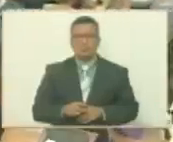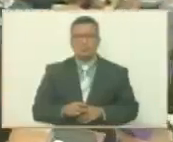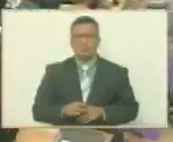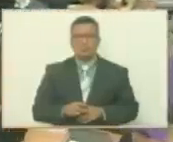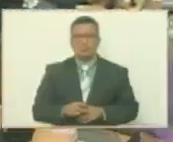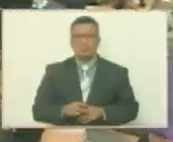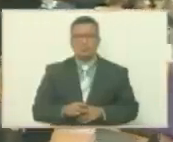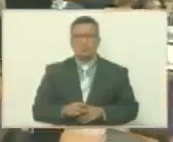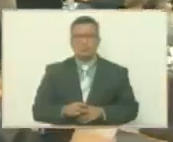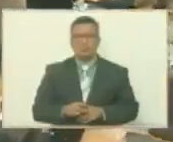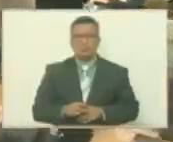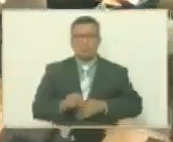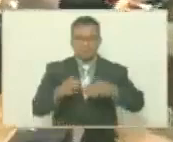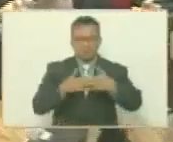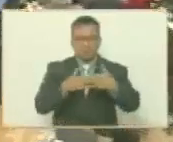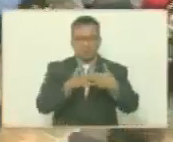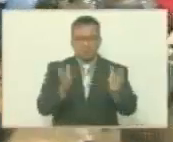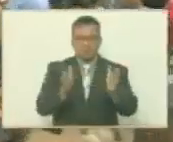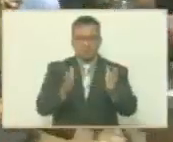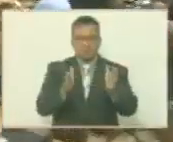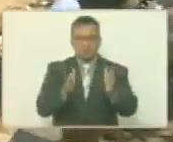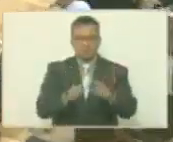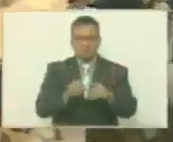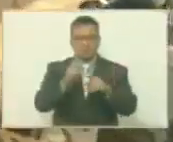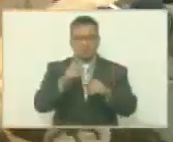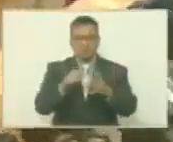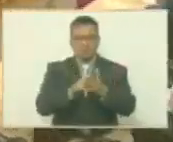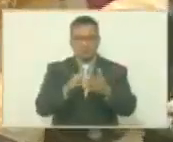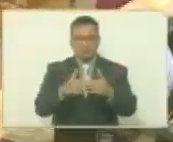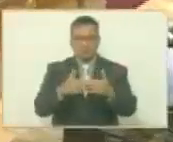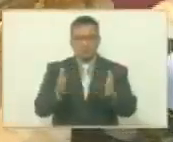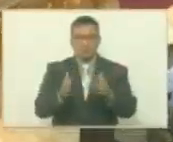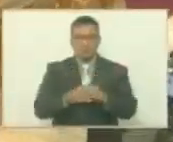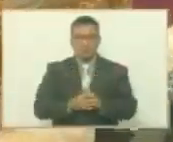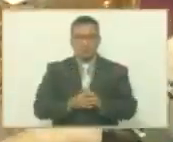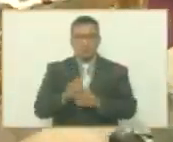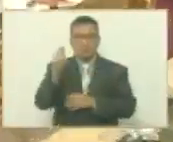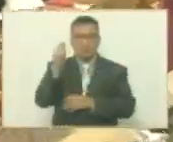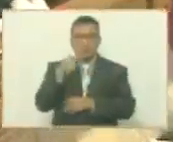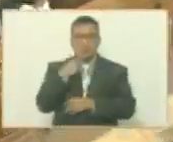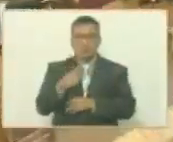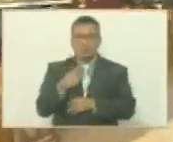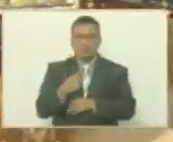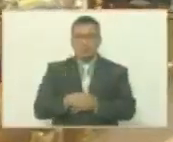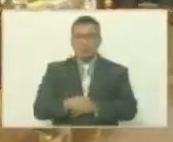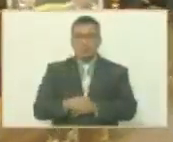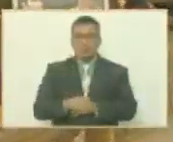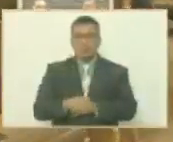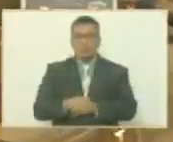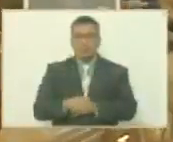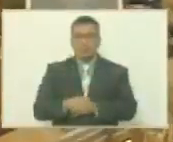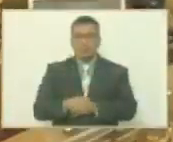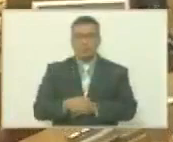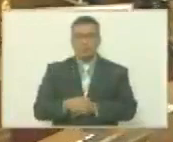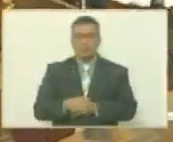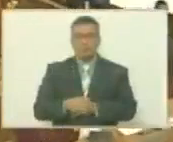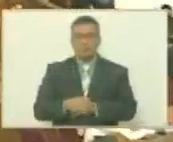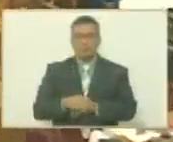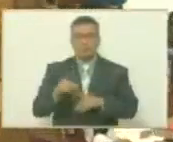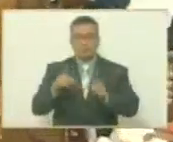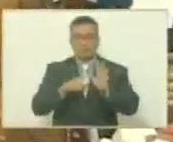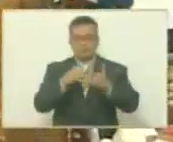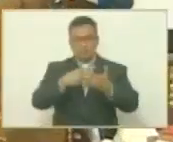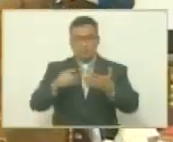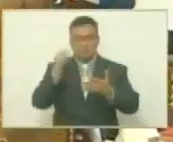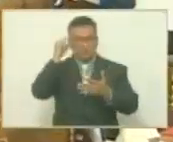Vamos a abrir un espacio para derechos de palabra. Vamos a dejar en el derecho de